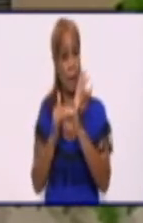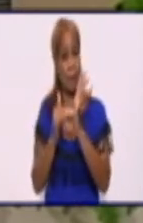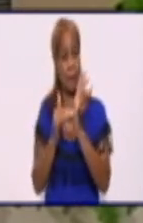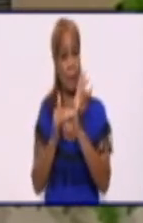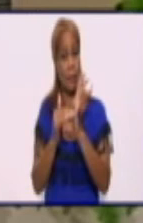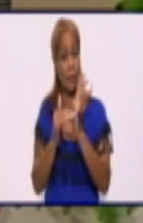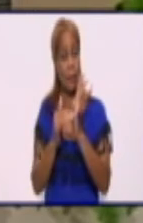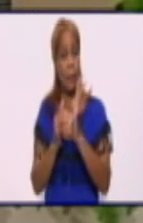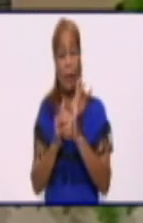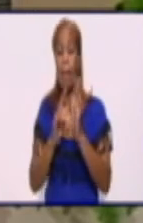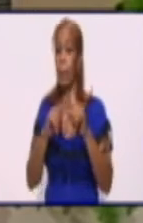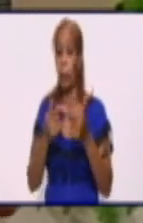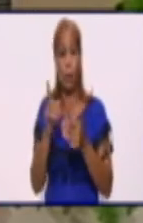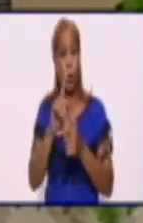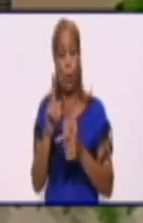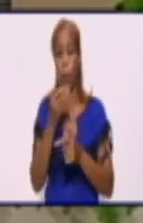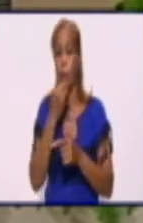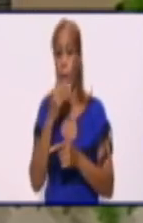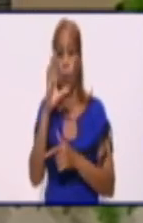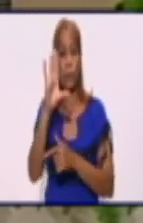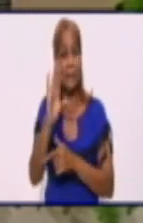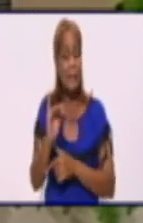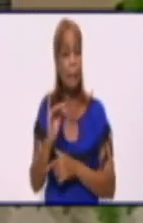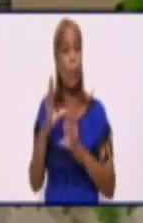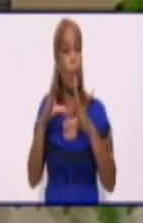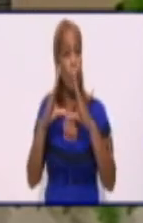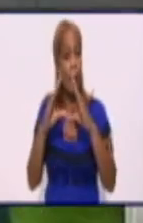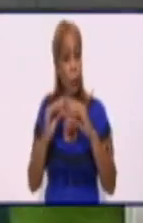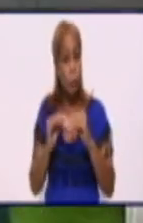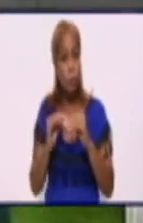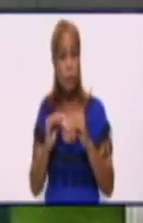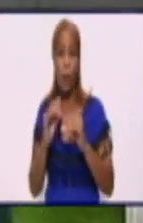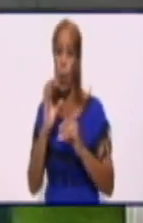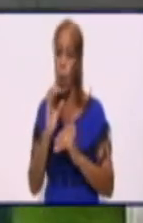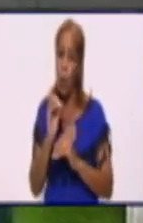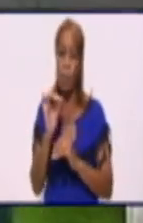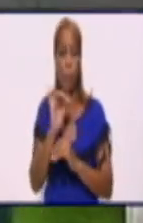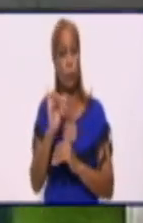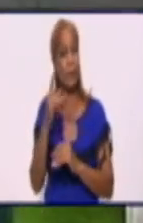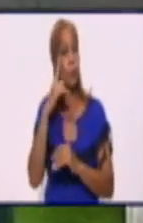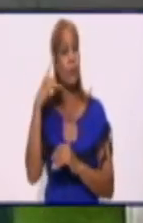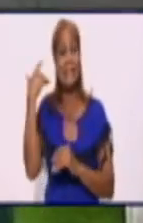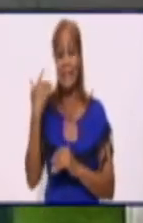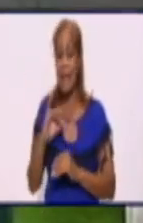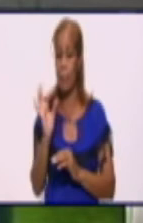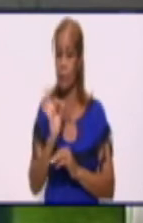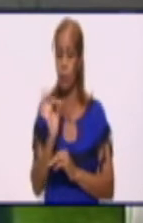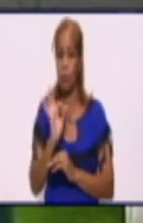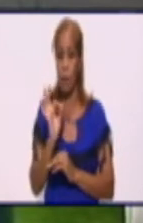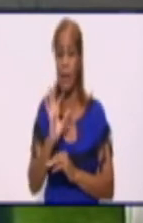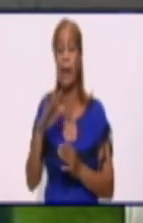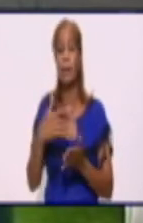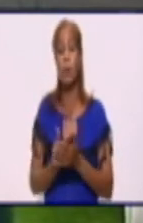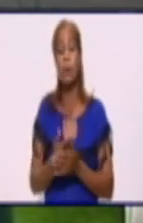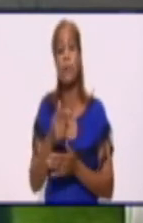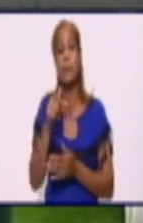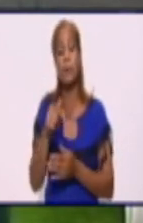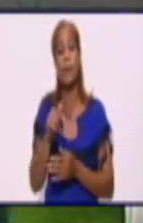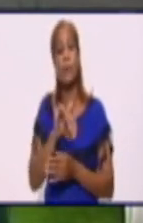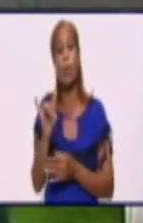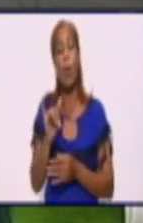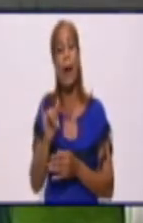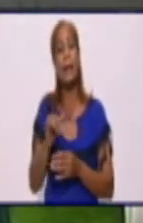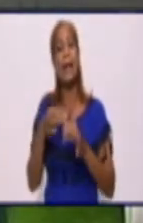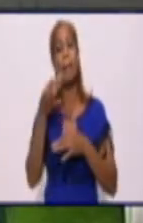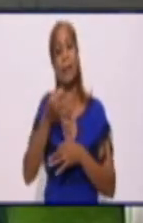porque es impredecible lo que pueda pasar en el horario de la noche. Bueno, como explicó el director, prácticamente por primera vez hay afectación